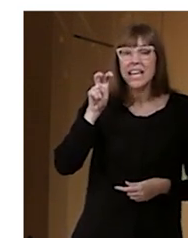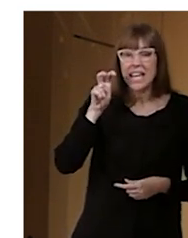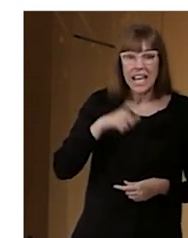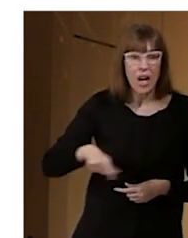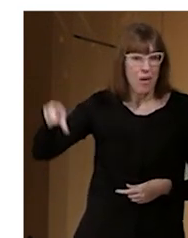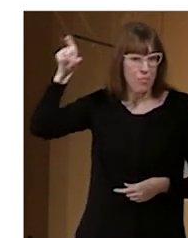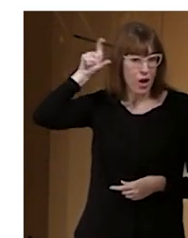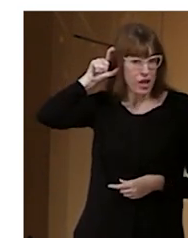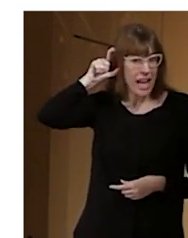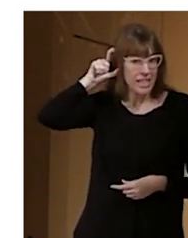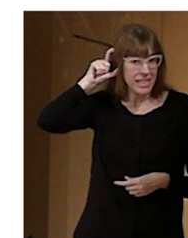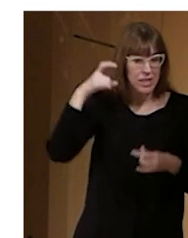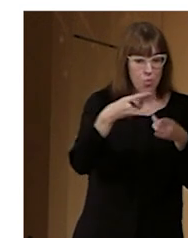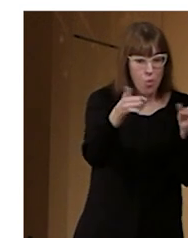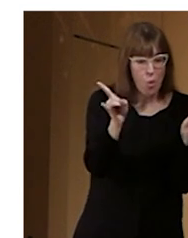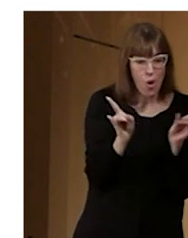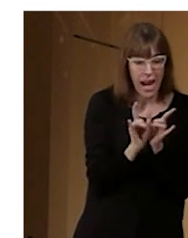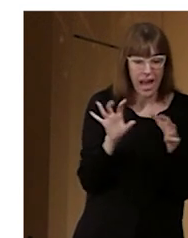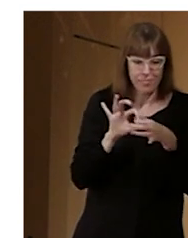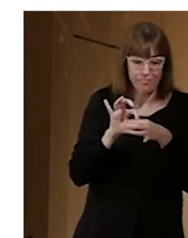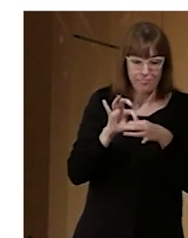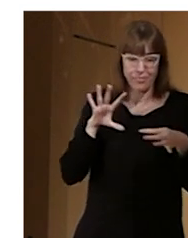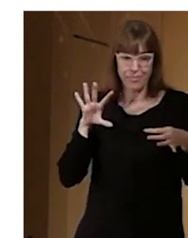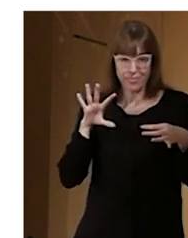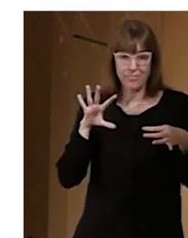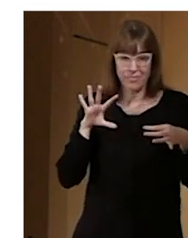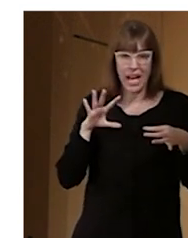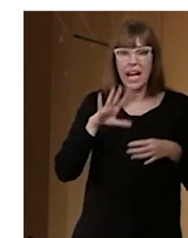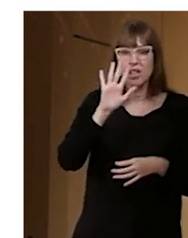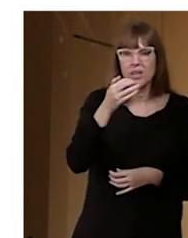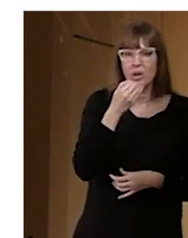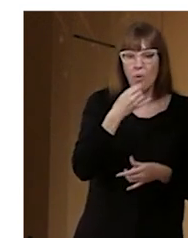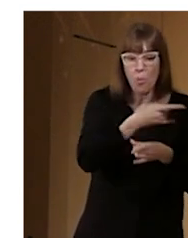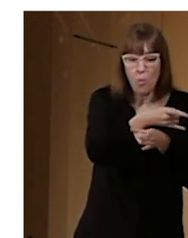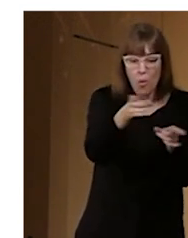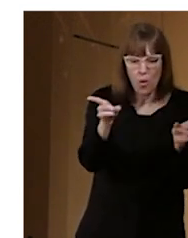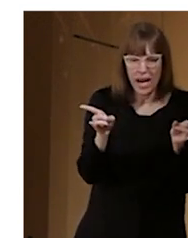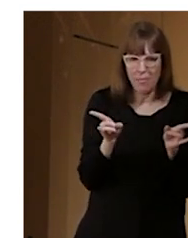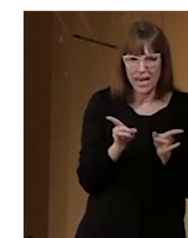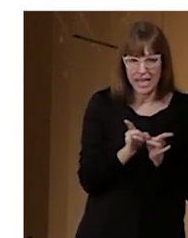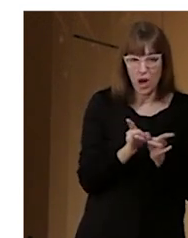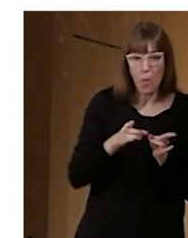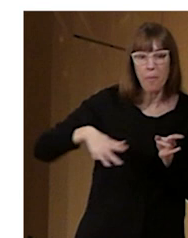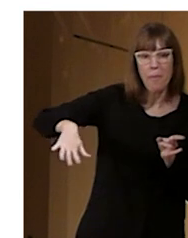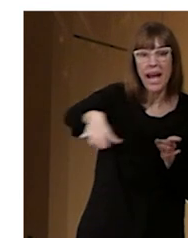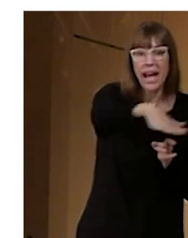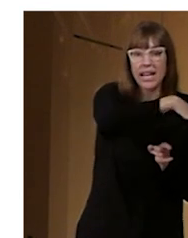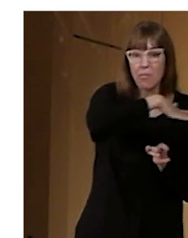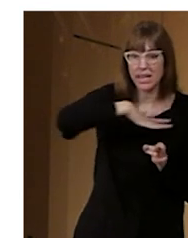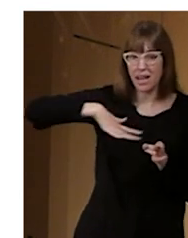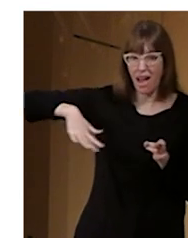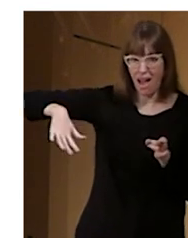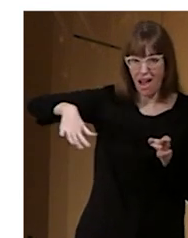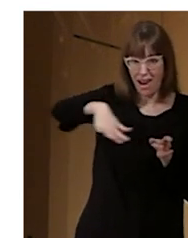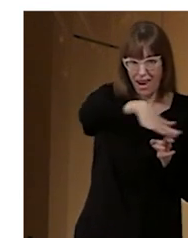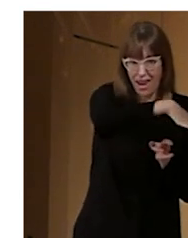el bucle magnético, ¿vale? Entonces, el bucle magnético perimetral solo sirve para estos usuarios, sin embargo, si le